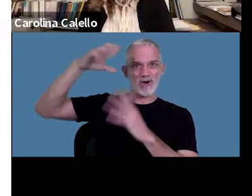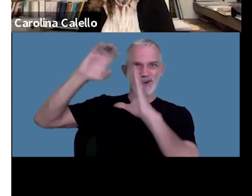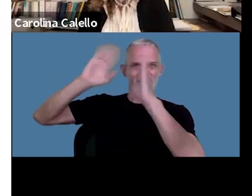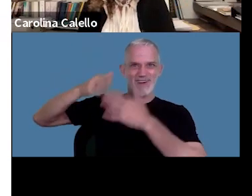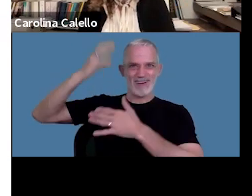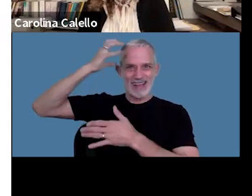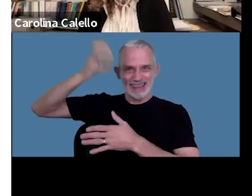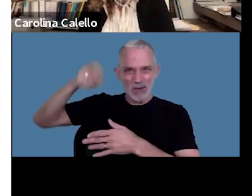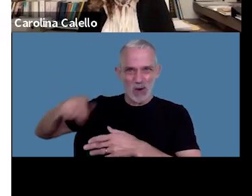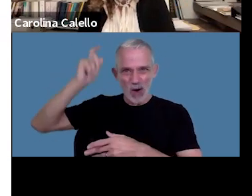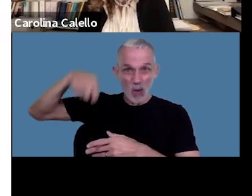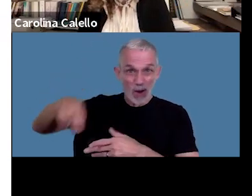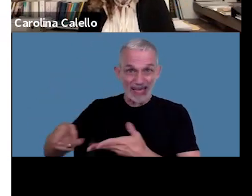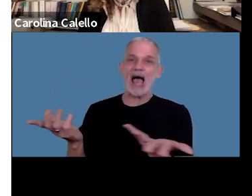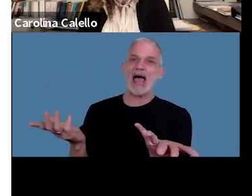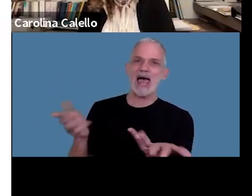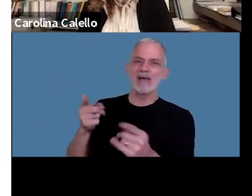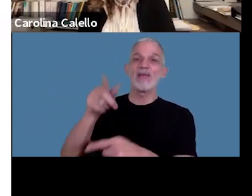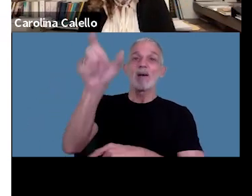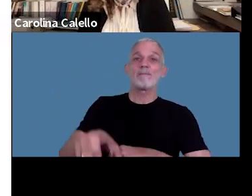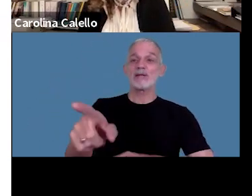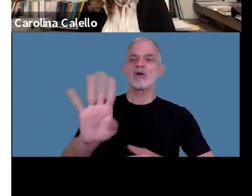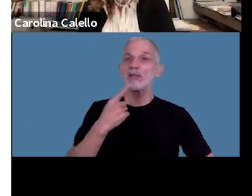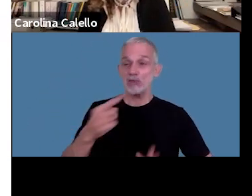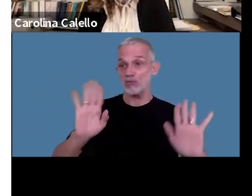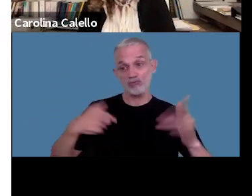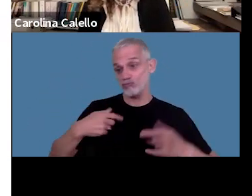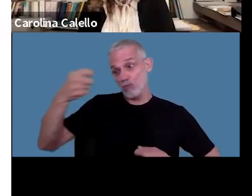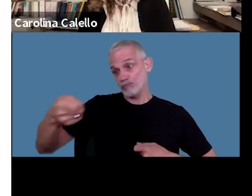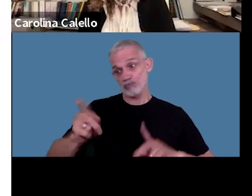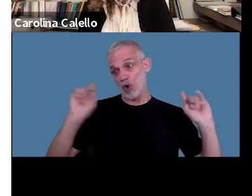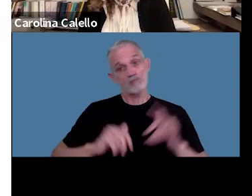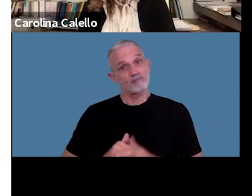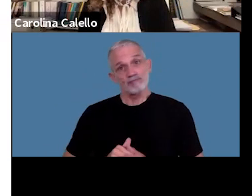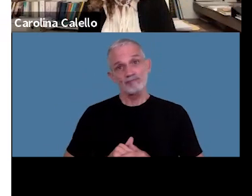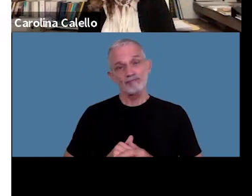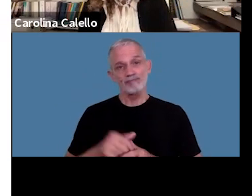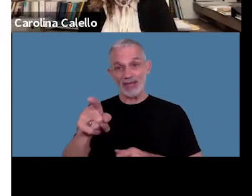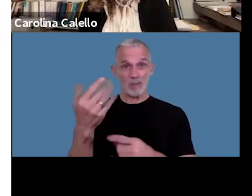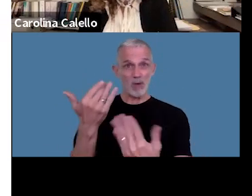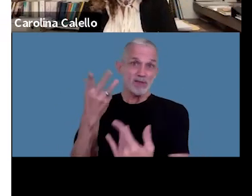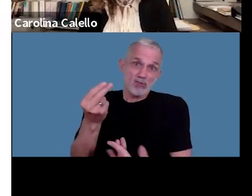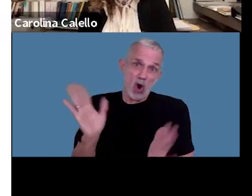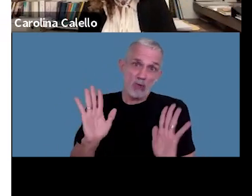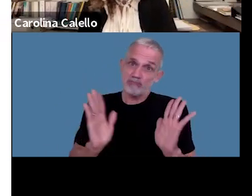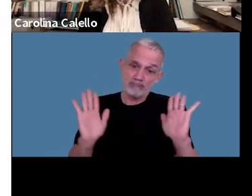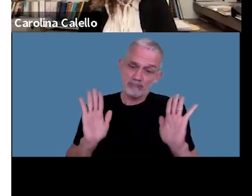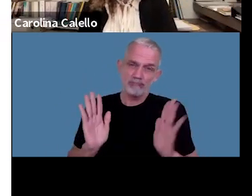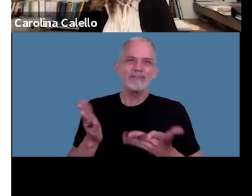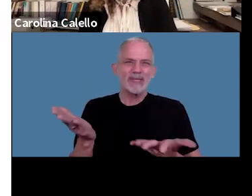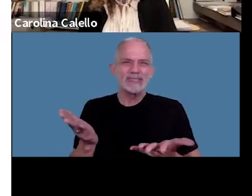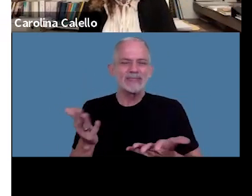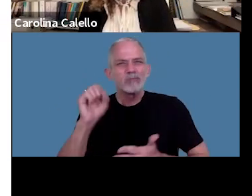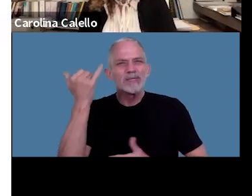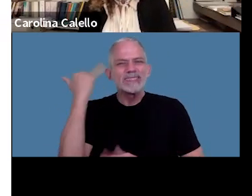contribuyente tendrá la oportunidad de decir esto no lo aporto pero me ha pasado de que